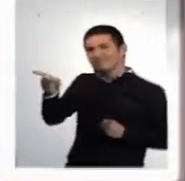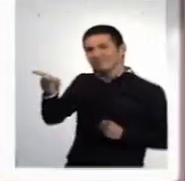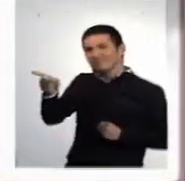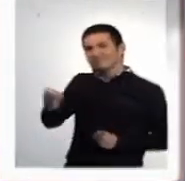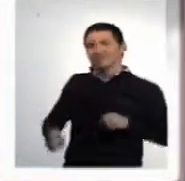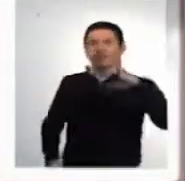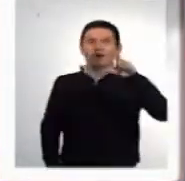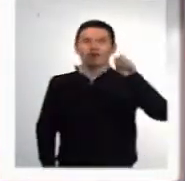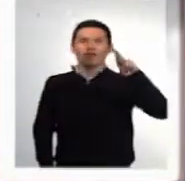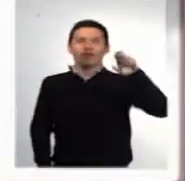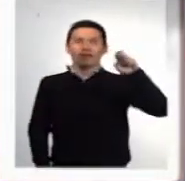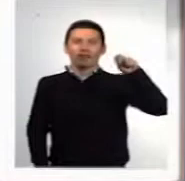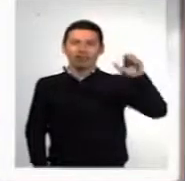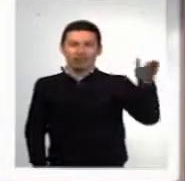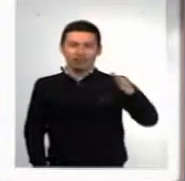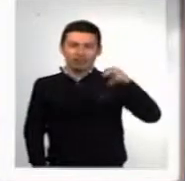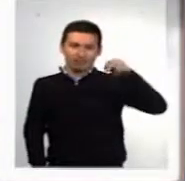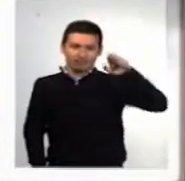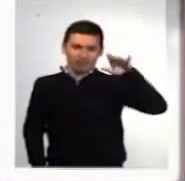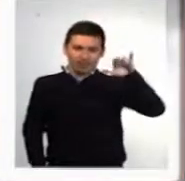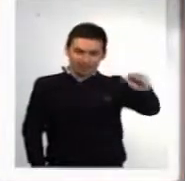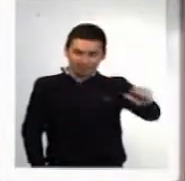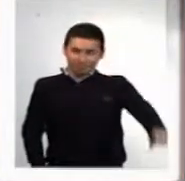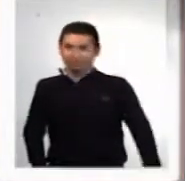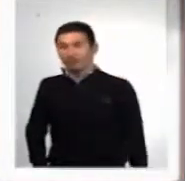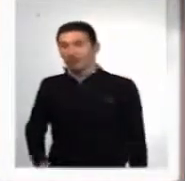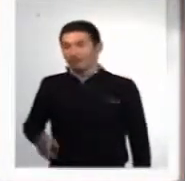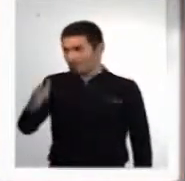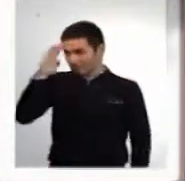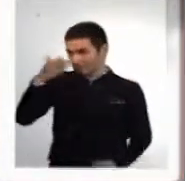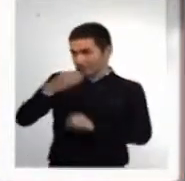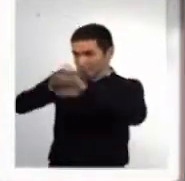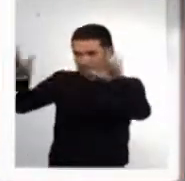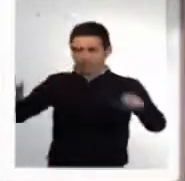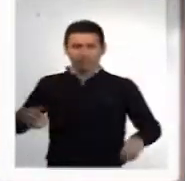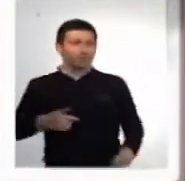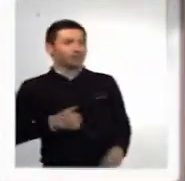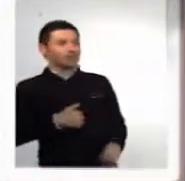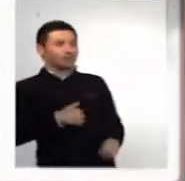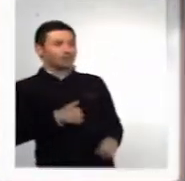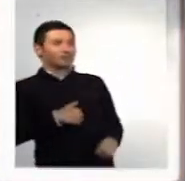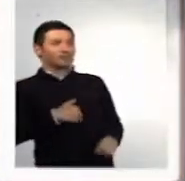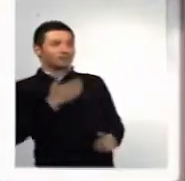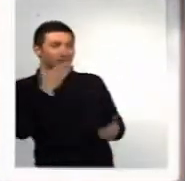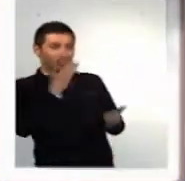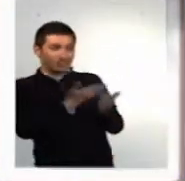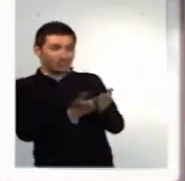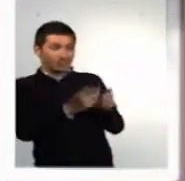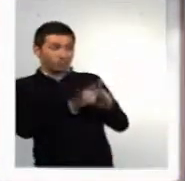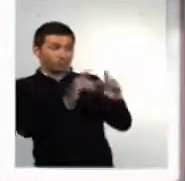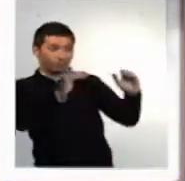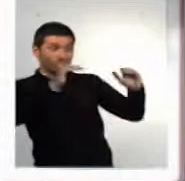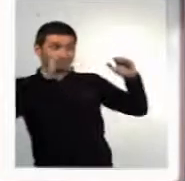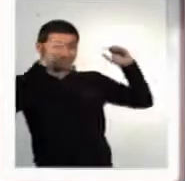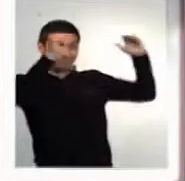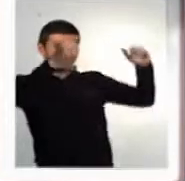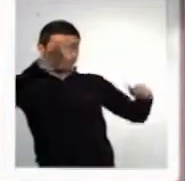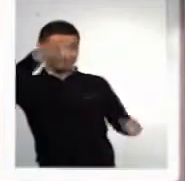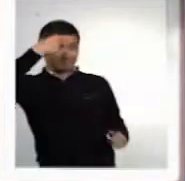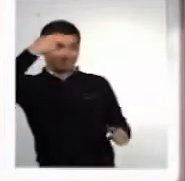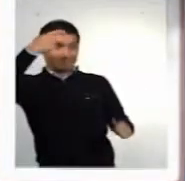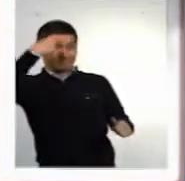a Lorena Negra. Bueno, buenos días. Gracias, Jorge, por esa presentación tan a la altura de un intelecto